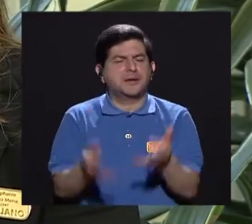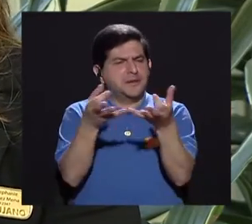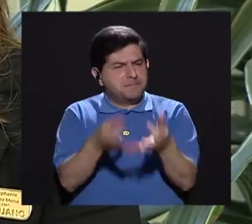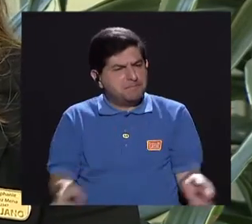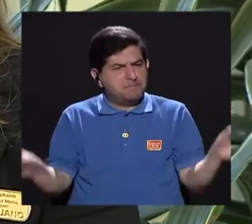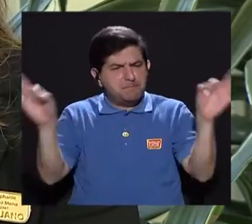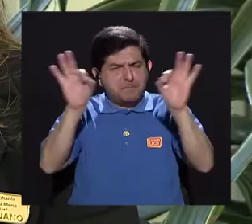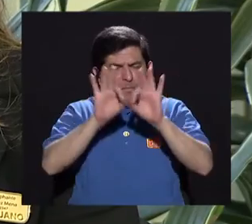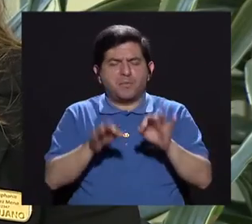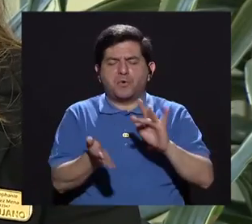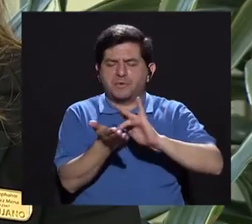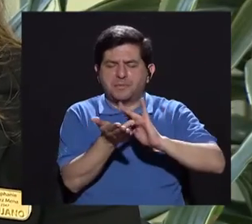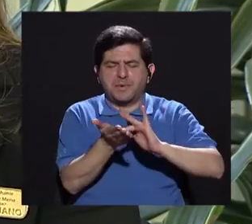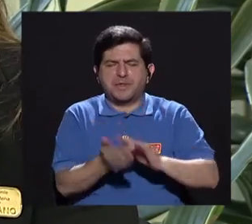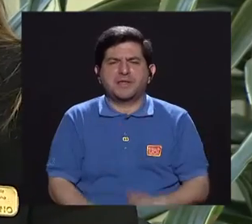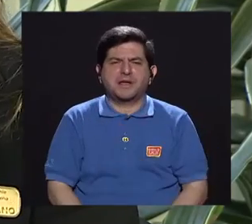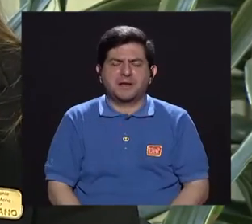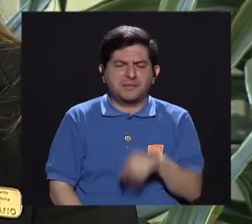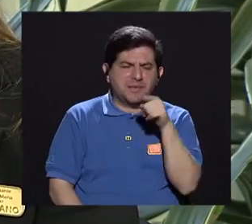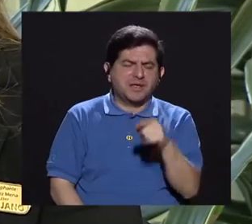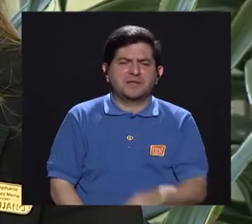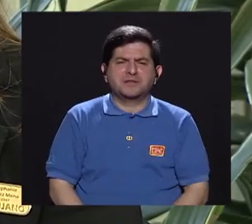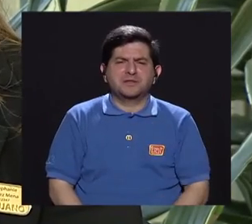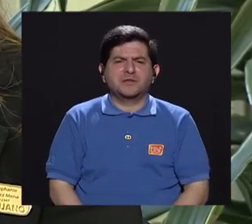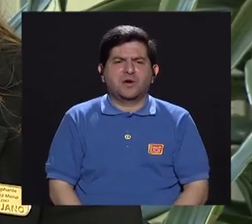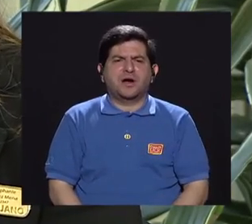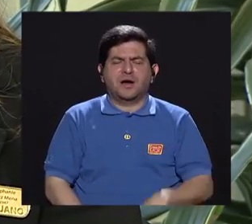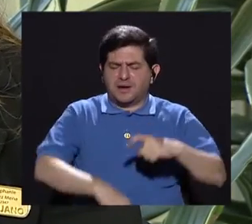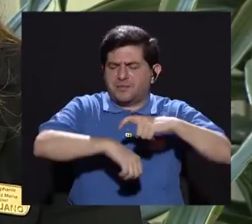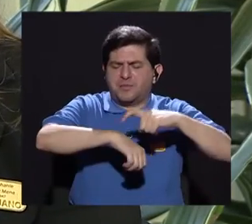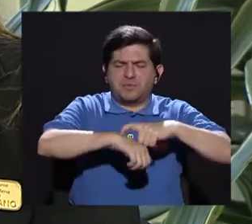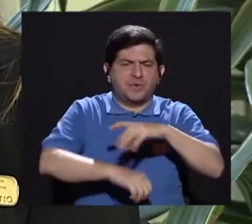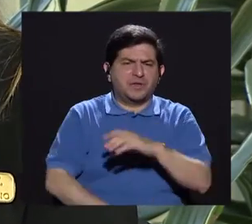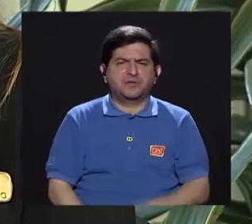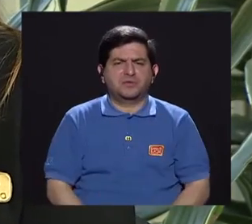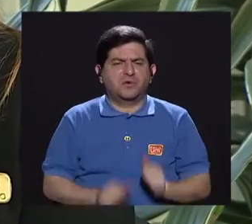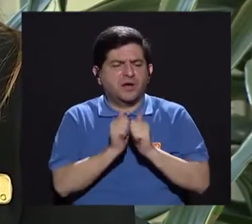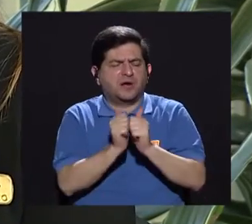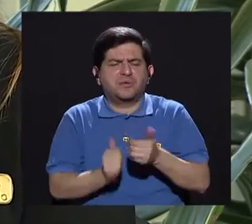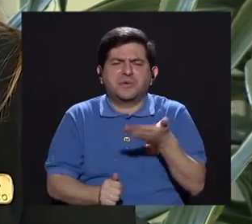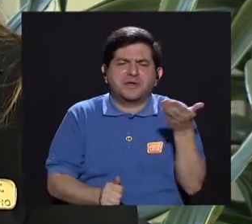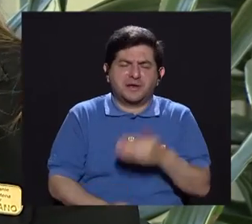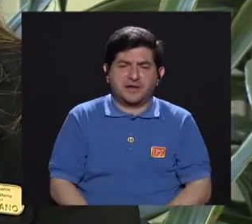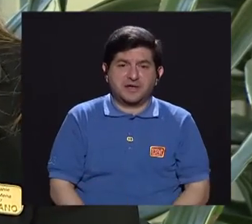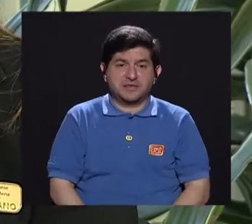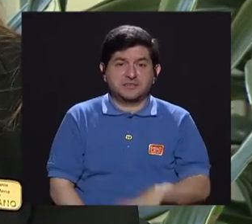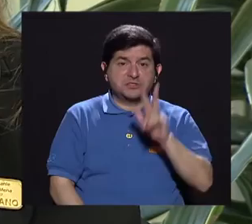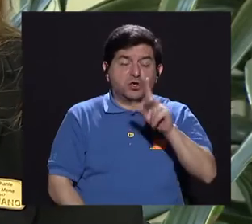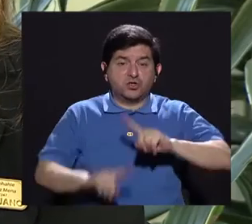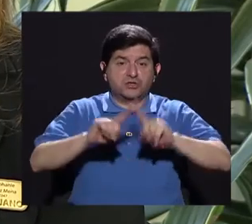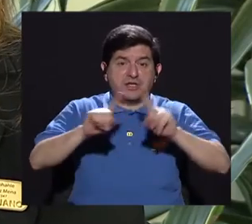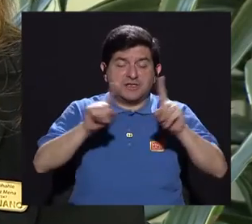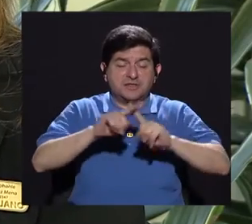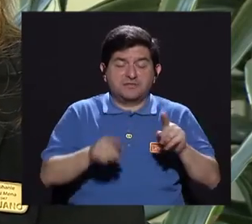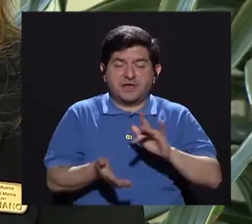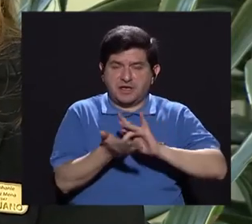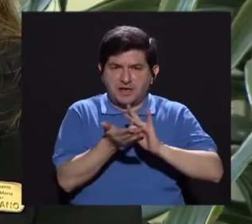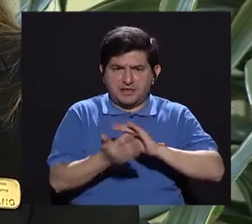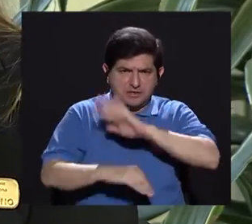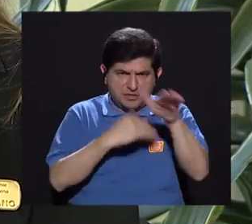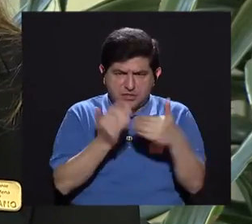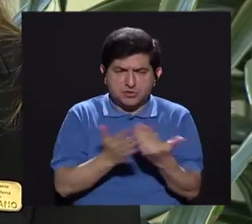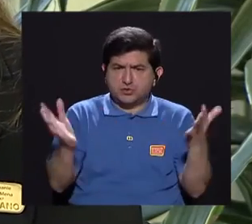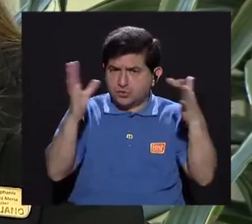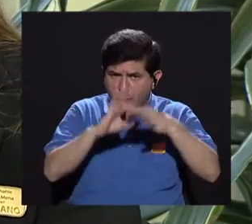pregunten cómo debe tomar su medicamento, con qué debe tomar su medicamento, si llevan más de tres medicamentos y se pueden tomar todos juntos,